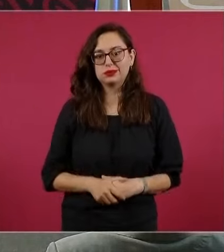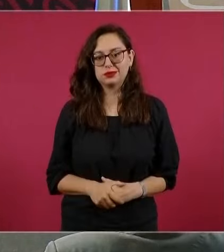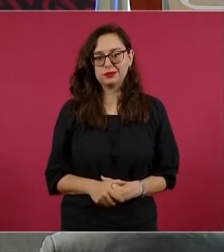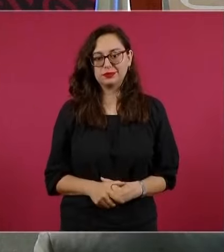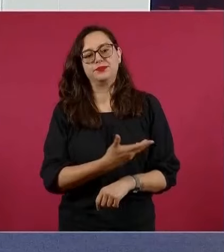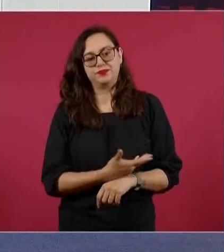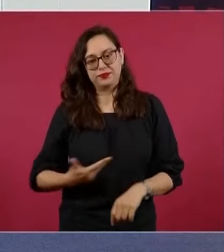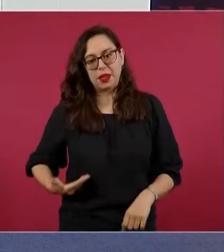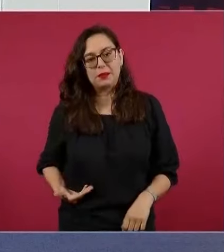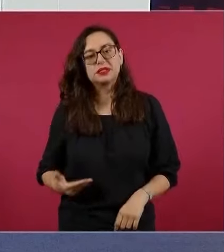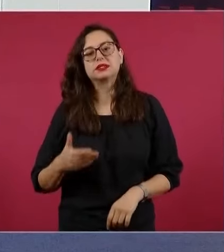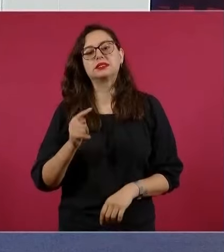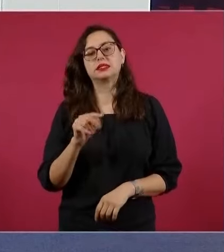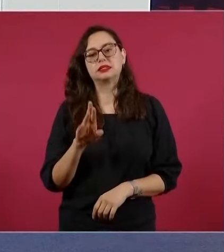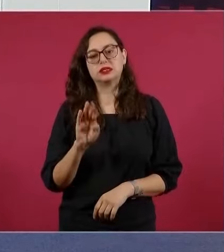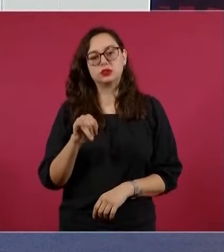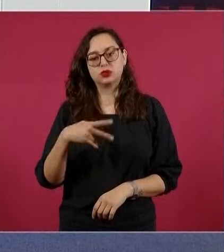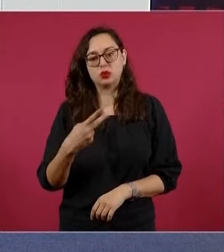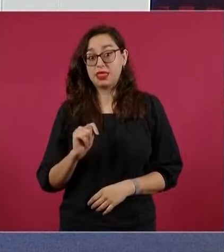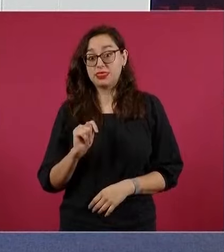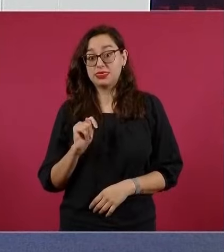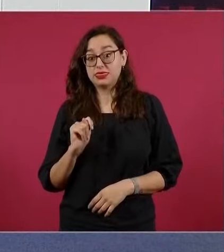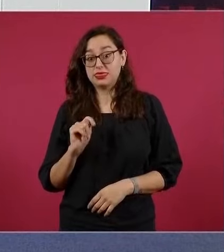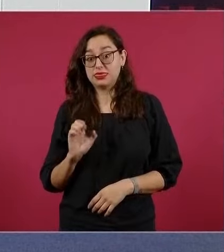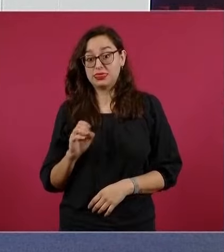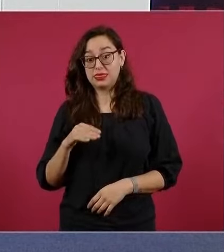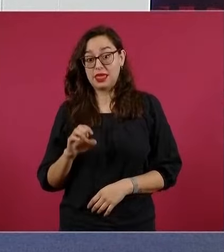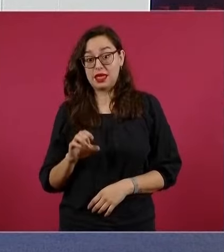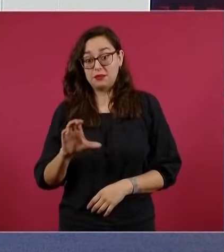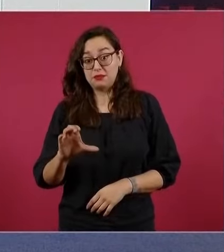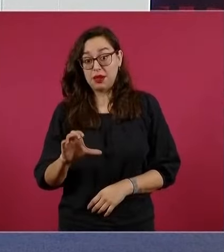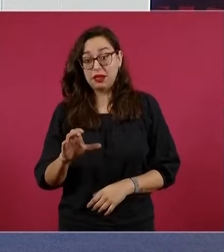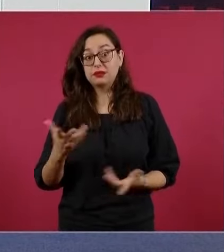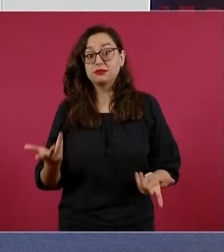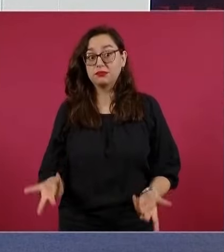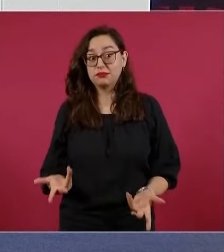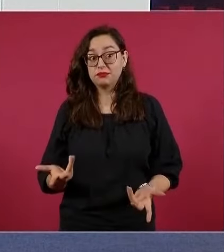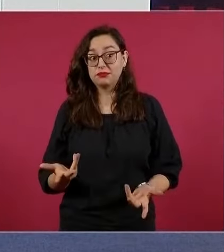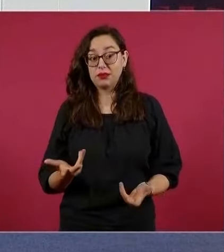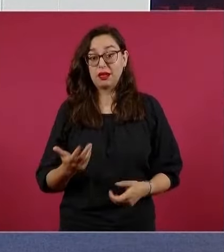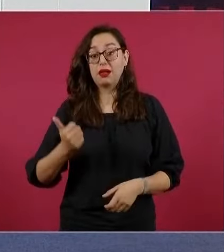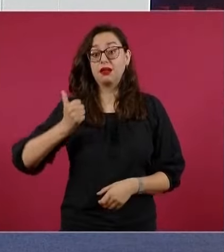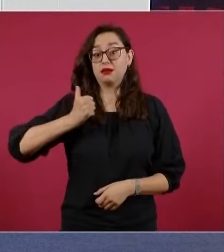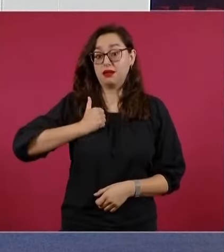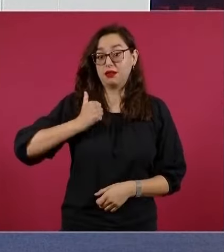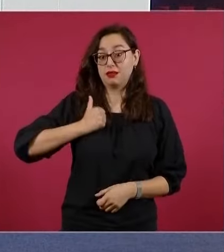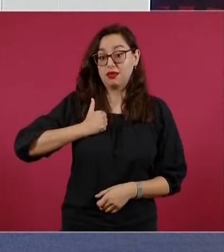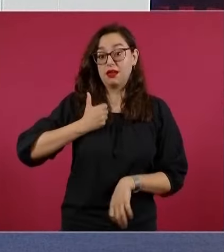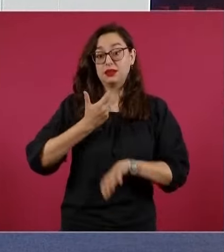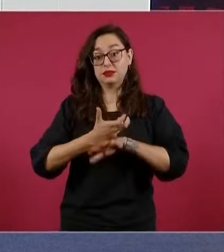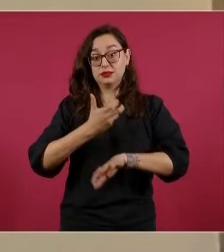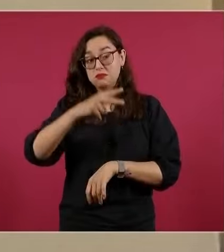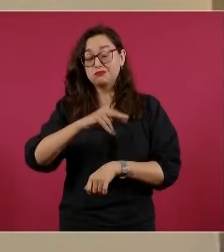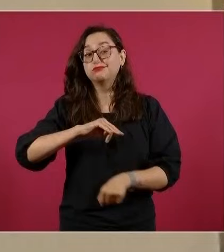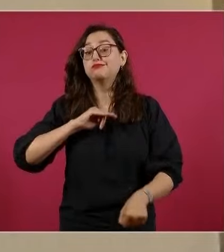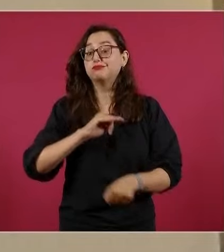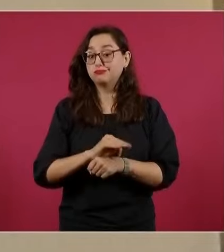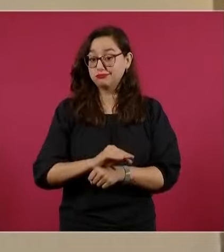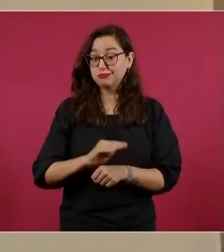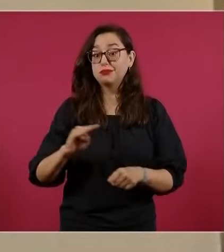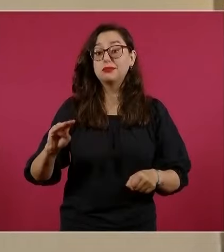presidente Trump, sin el tratado comercial que tanto nos ha beneficiado a los pueblos de Canadá, Estados Unidos y México,